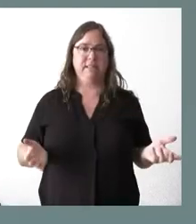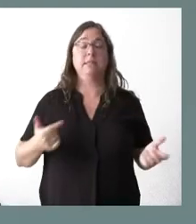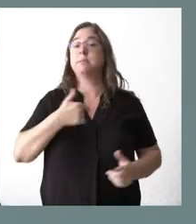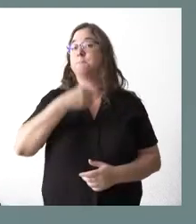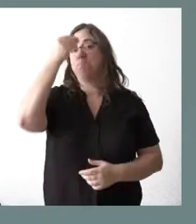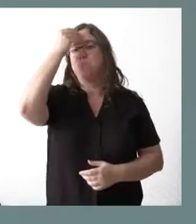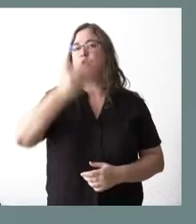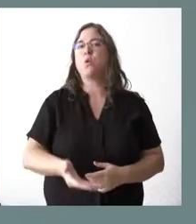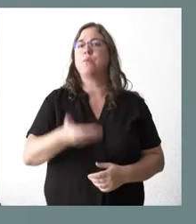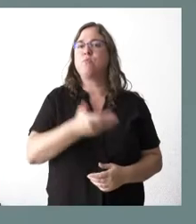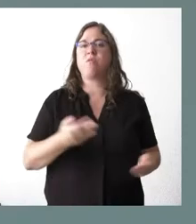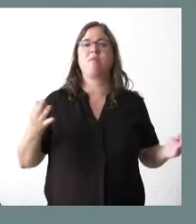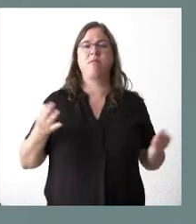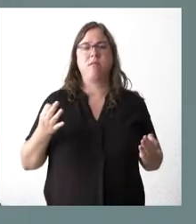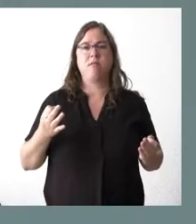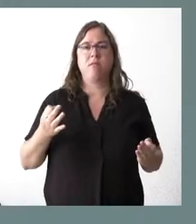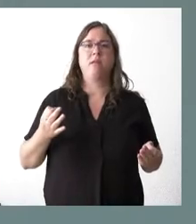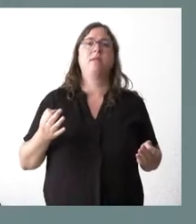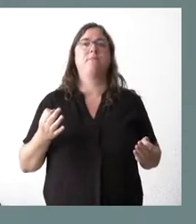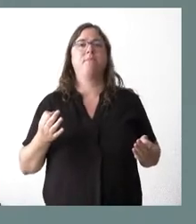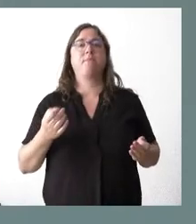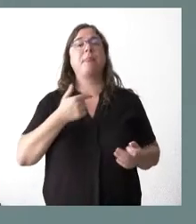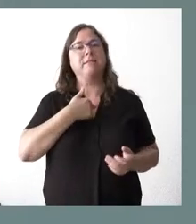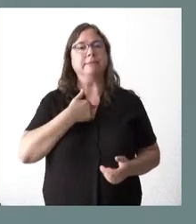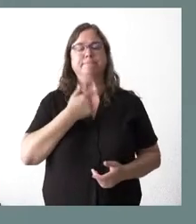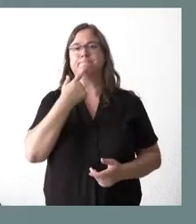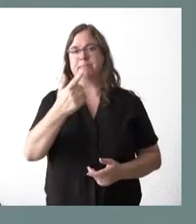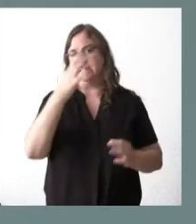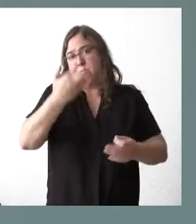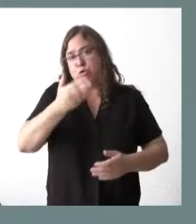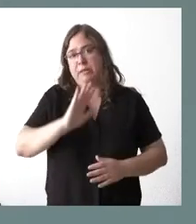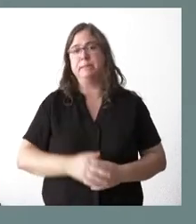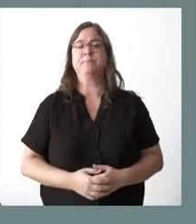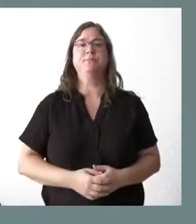que señalemos este aspecto.